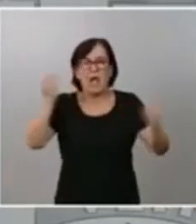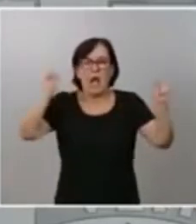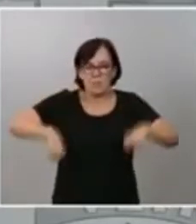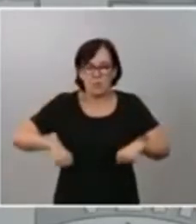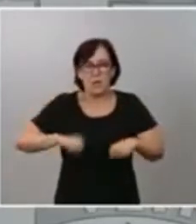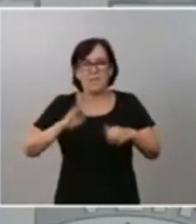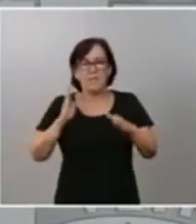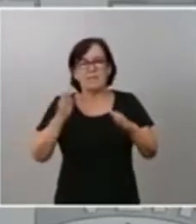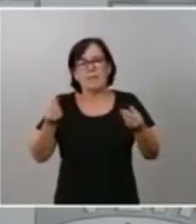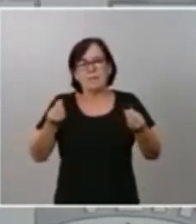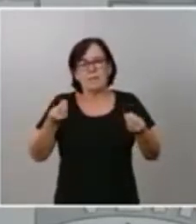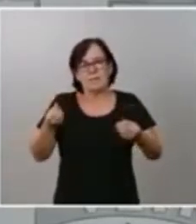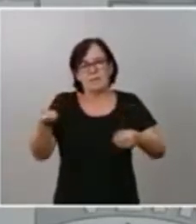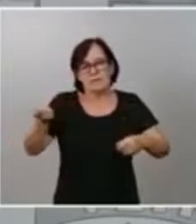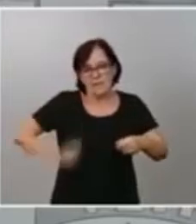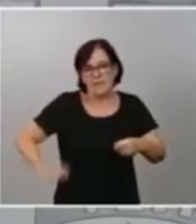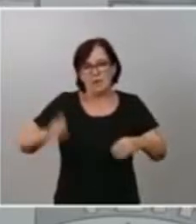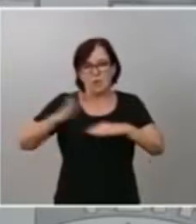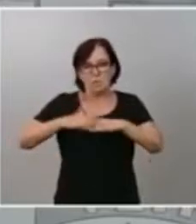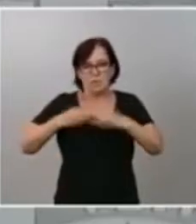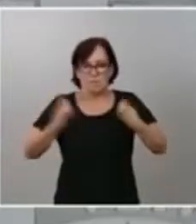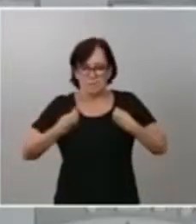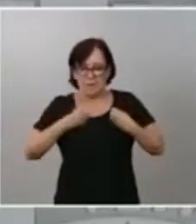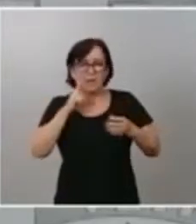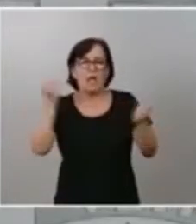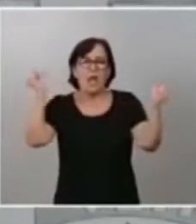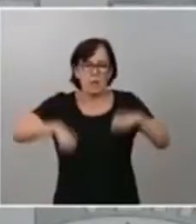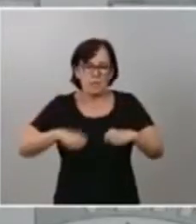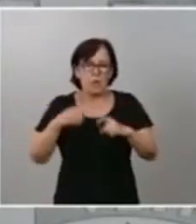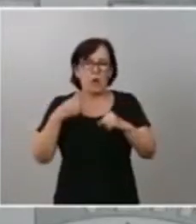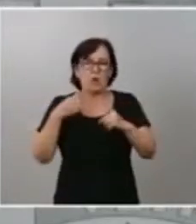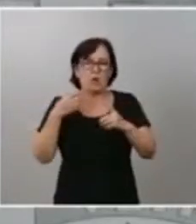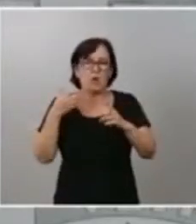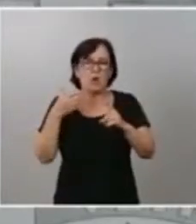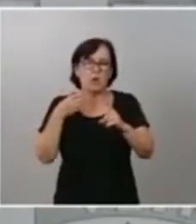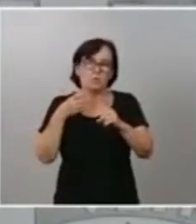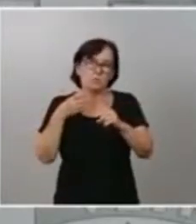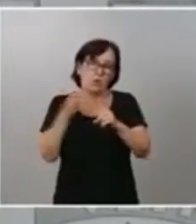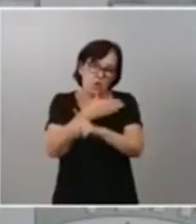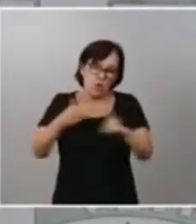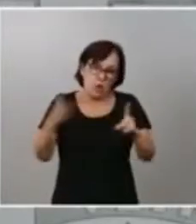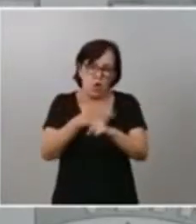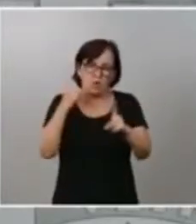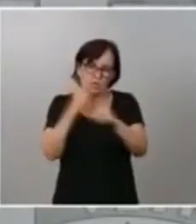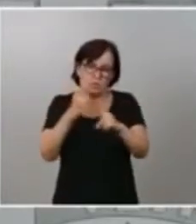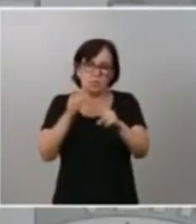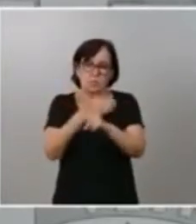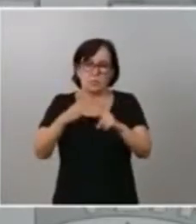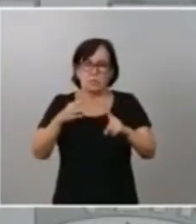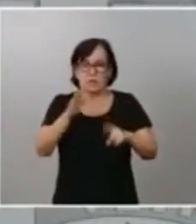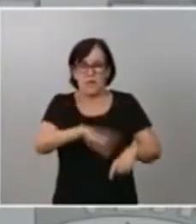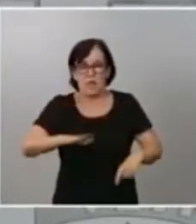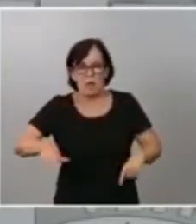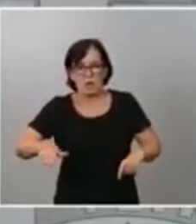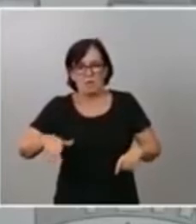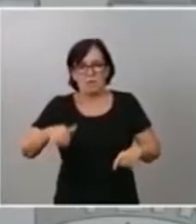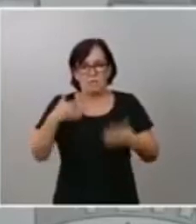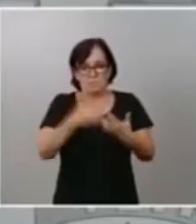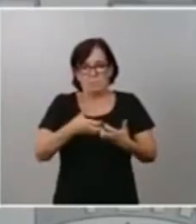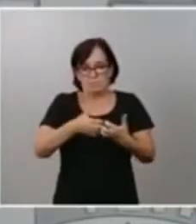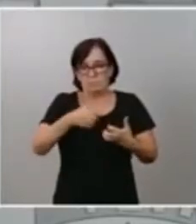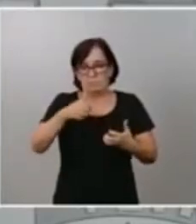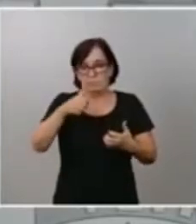aprobar una ley de lucha contra la violencia de los menores aprobar bueno pues la cancelación